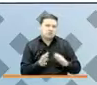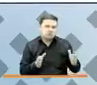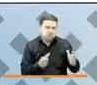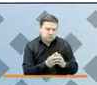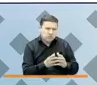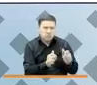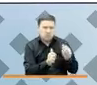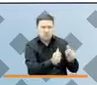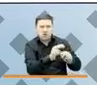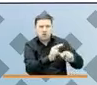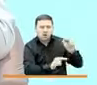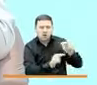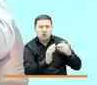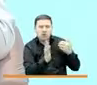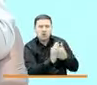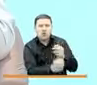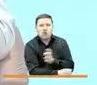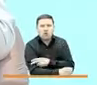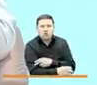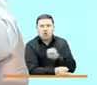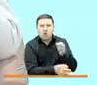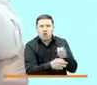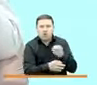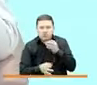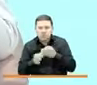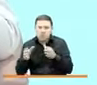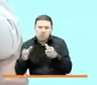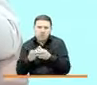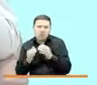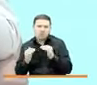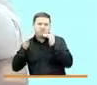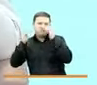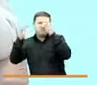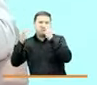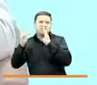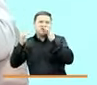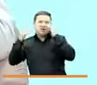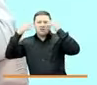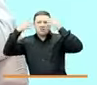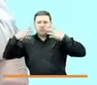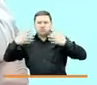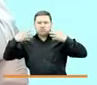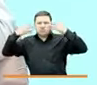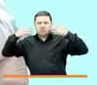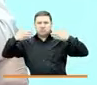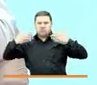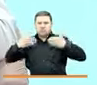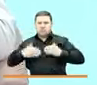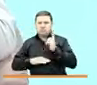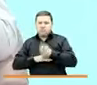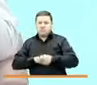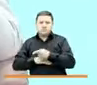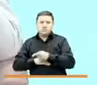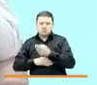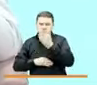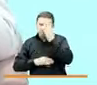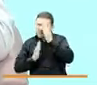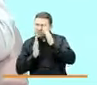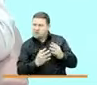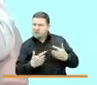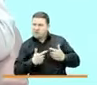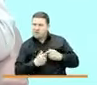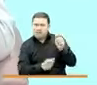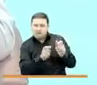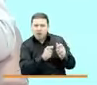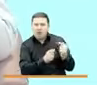construyen se valida en un comité de justicia transicional que es la máxima instancia que tiene la política pública de atención a víctimas